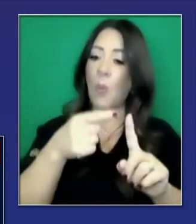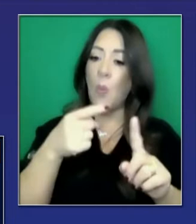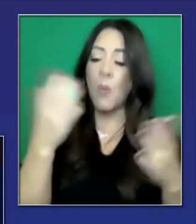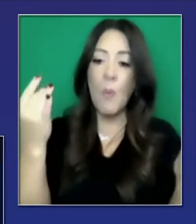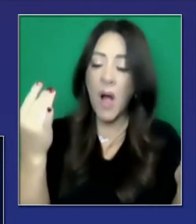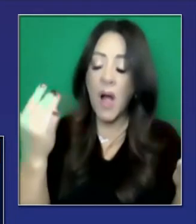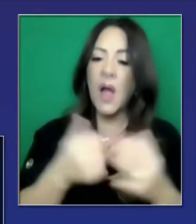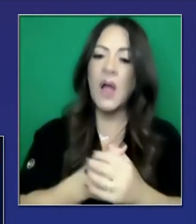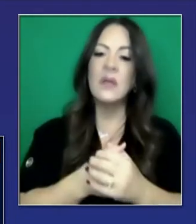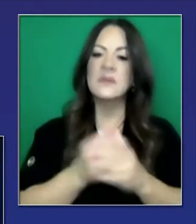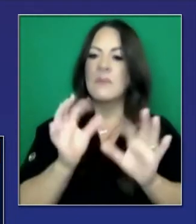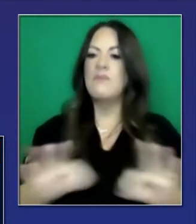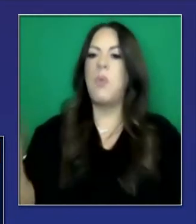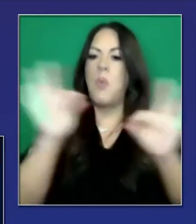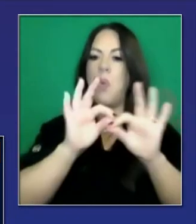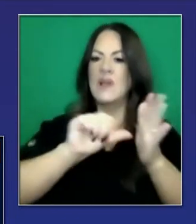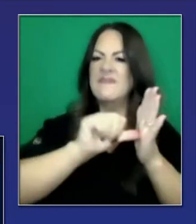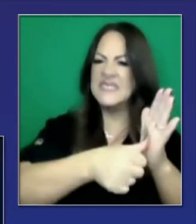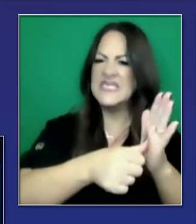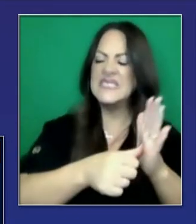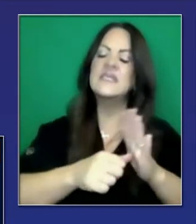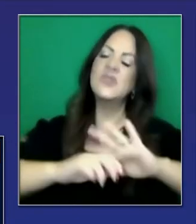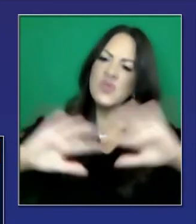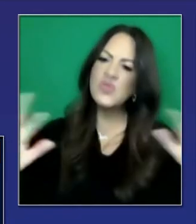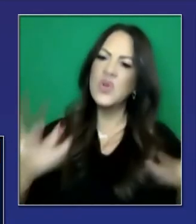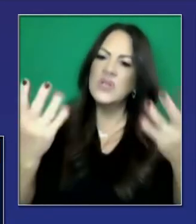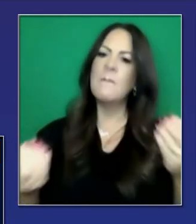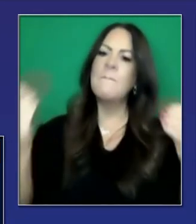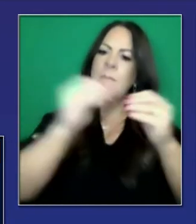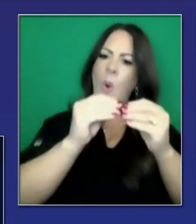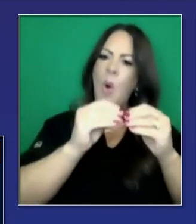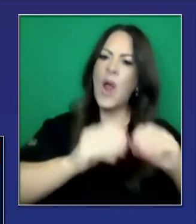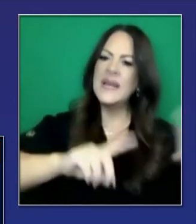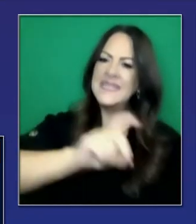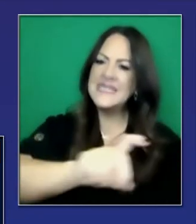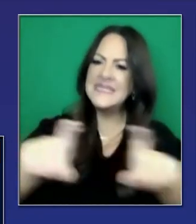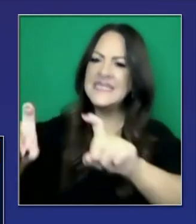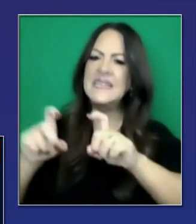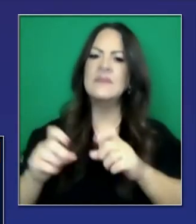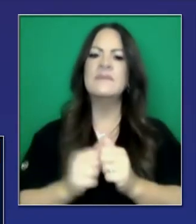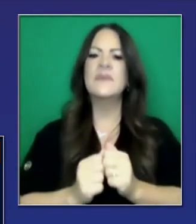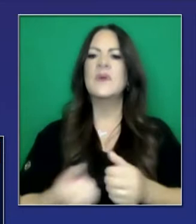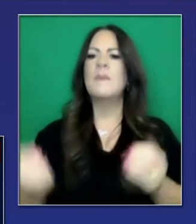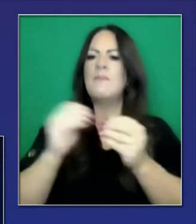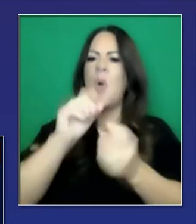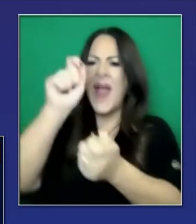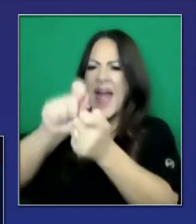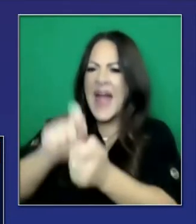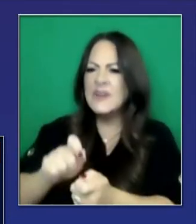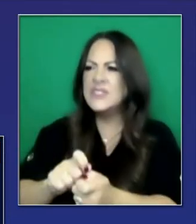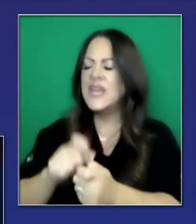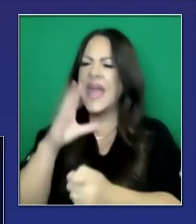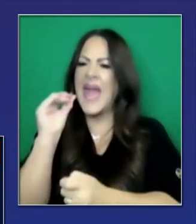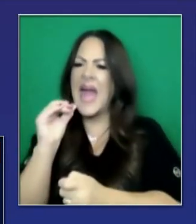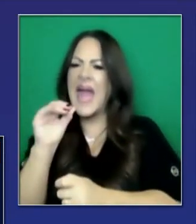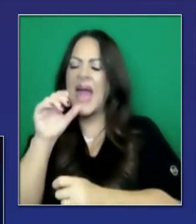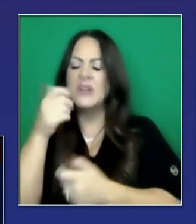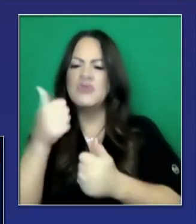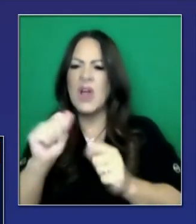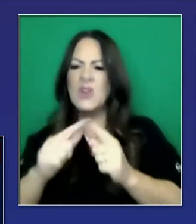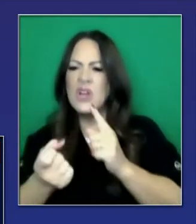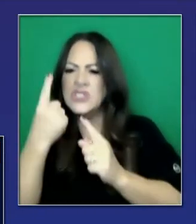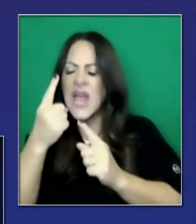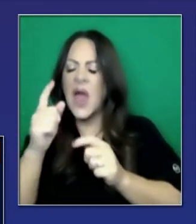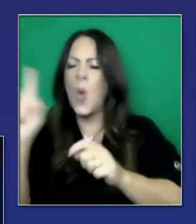también un punto que debe ser enfatizado. Más pruebas, más vigilancia, más